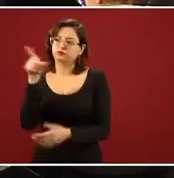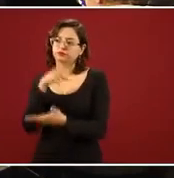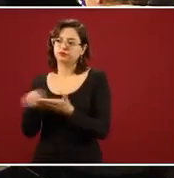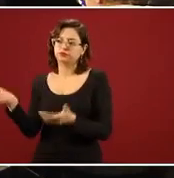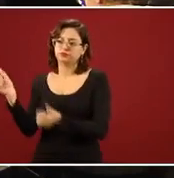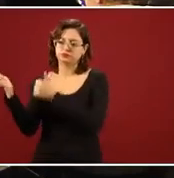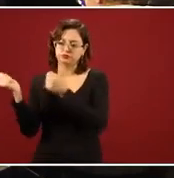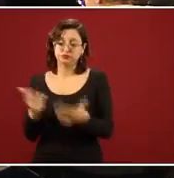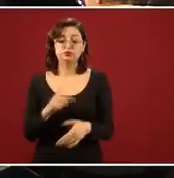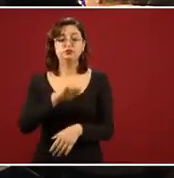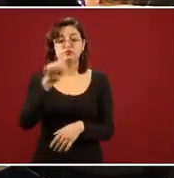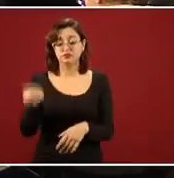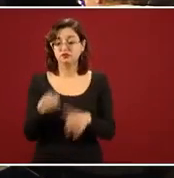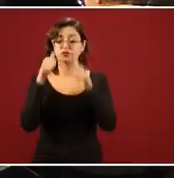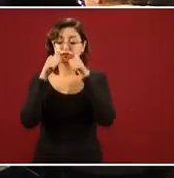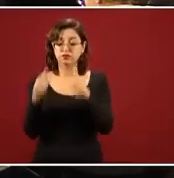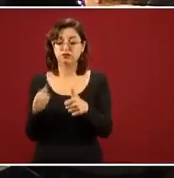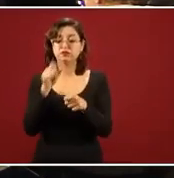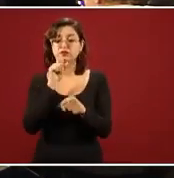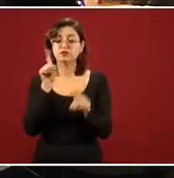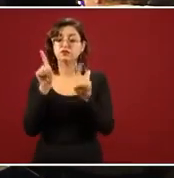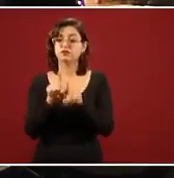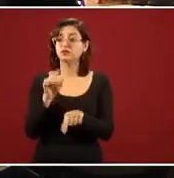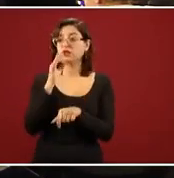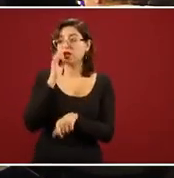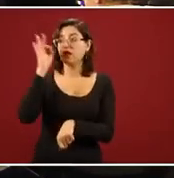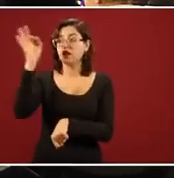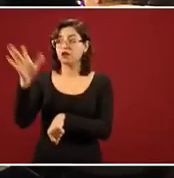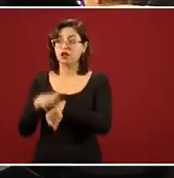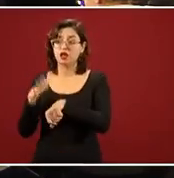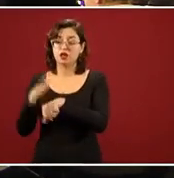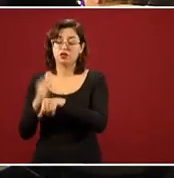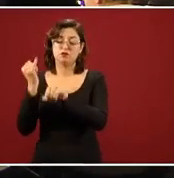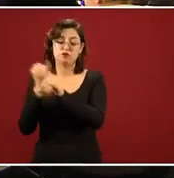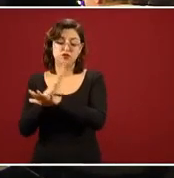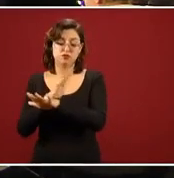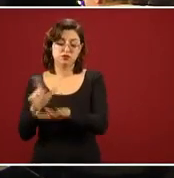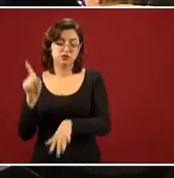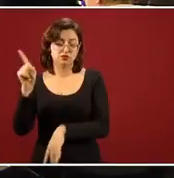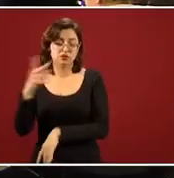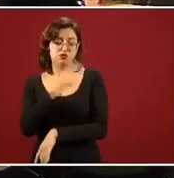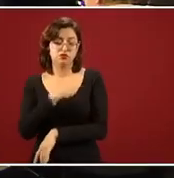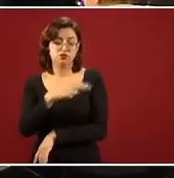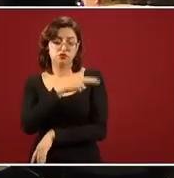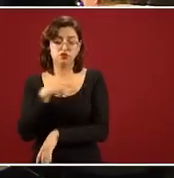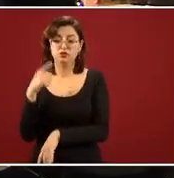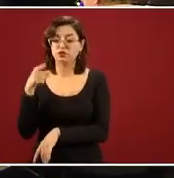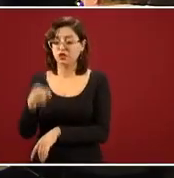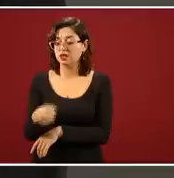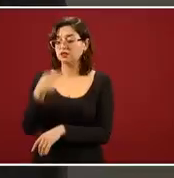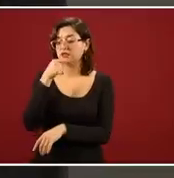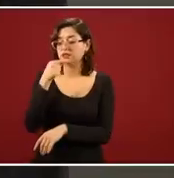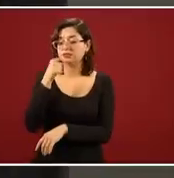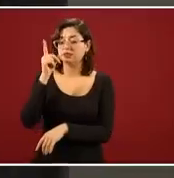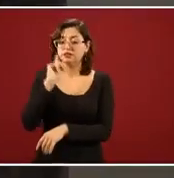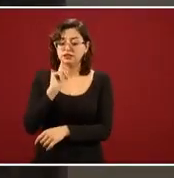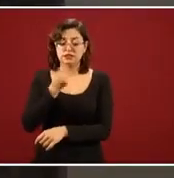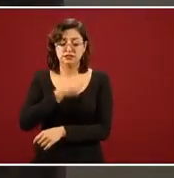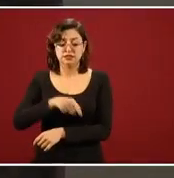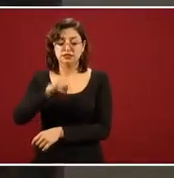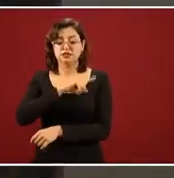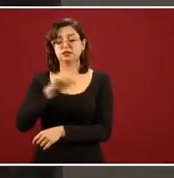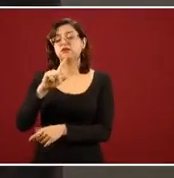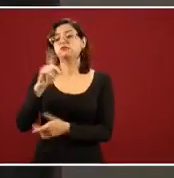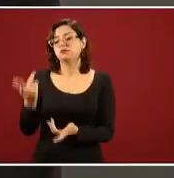brindamos información a los médicos del Hospital Suizo, dada la transparencia de la información que tenemos del estado de salud y a solicitud de los padres,